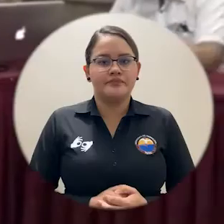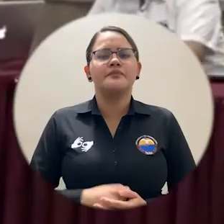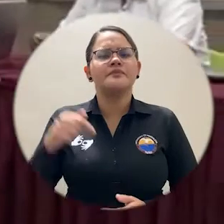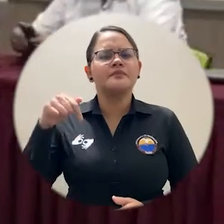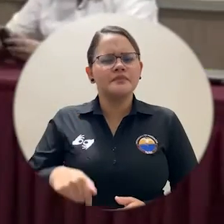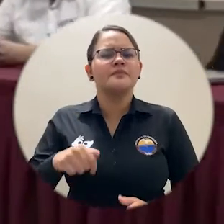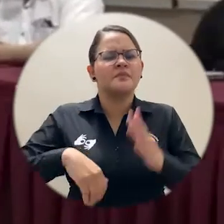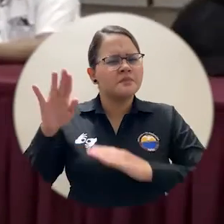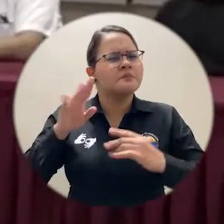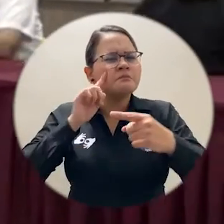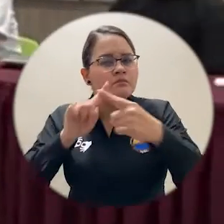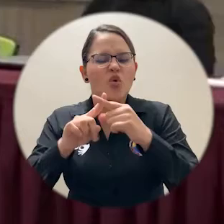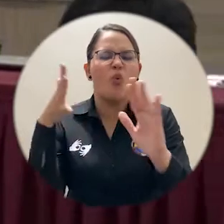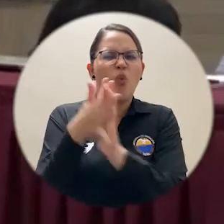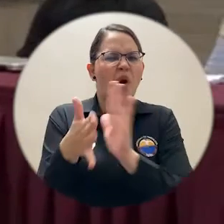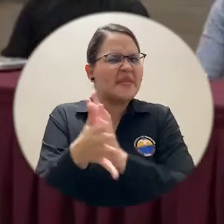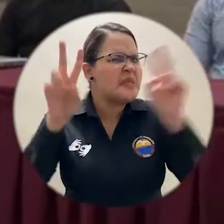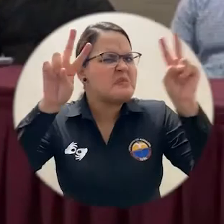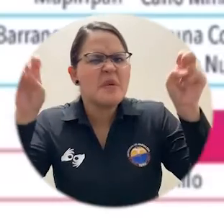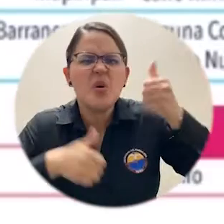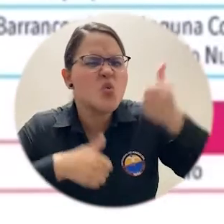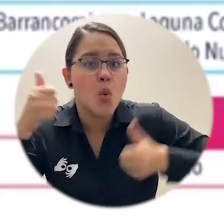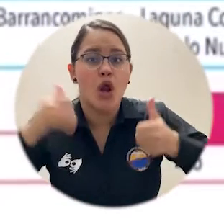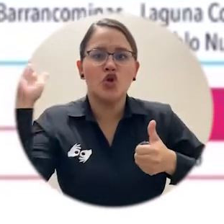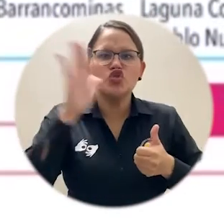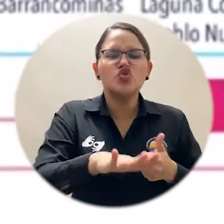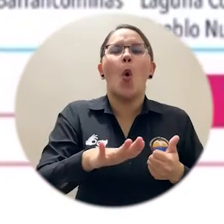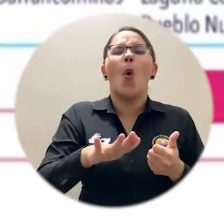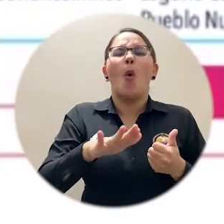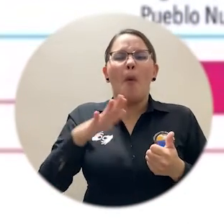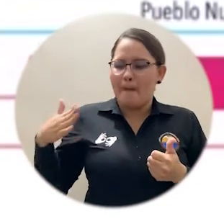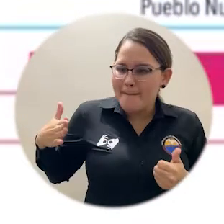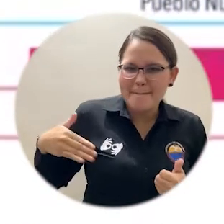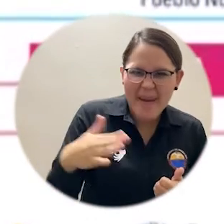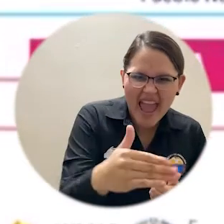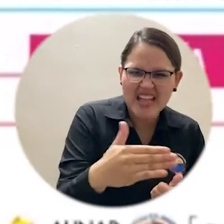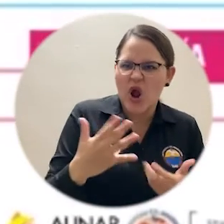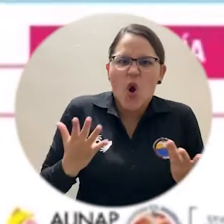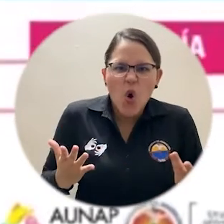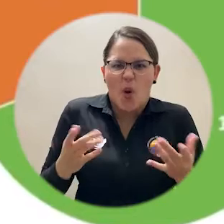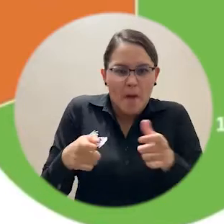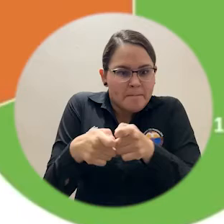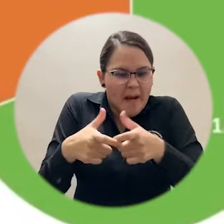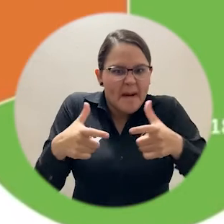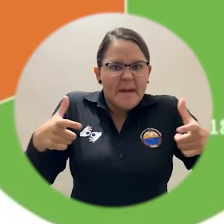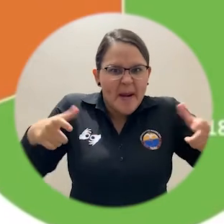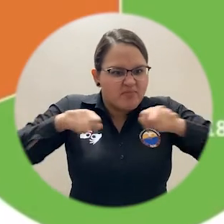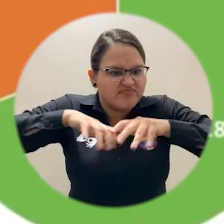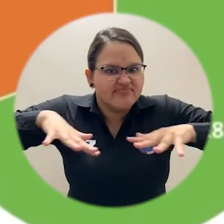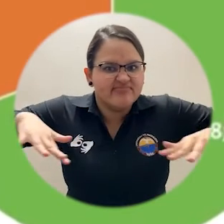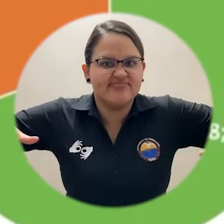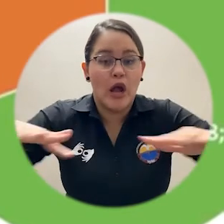Con la finalidad de dar a conocer los resultados de los principales indicadores de la pesca artesanal e industrial, la acuicultura, la producción de peces